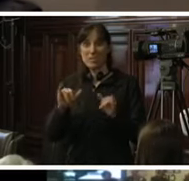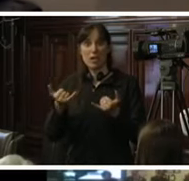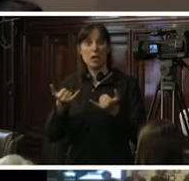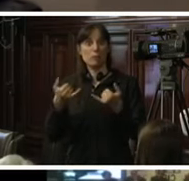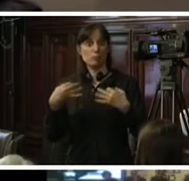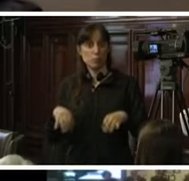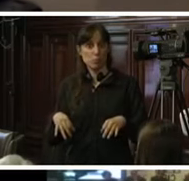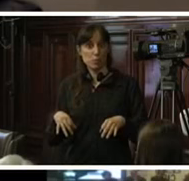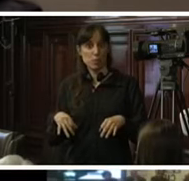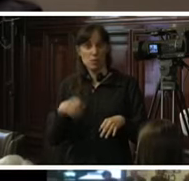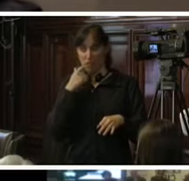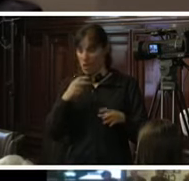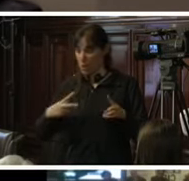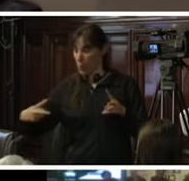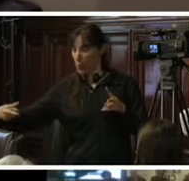momento.